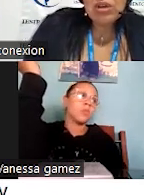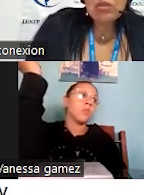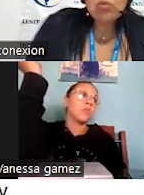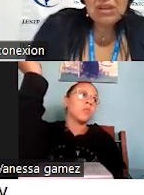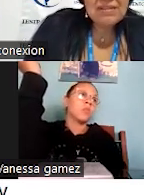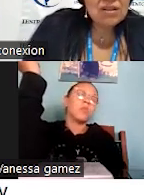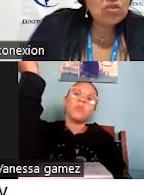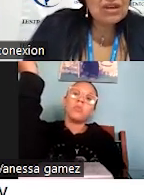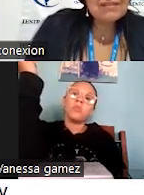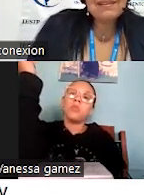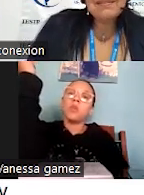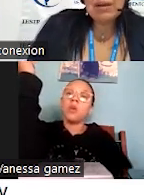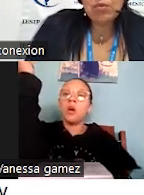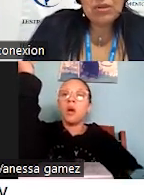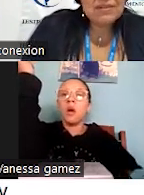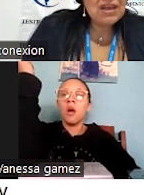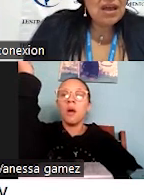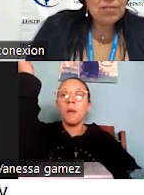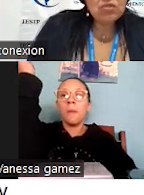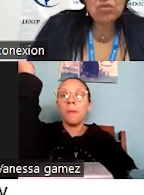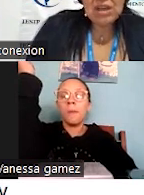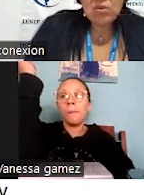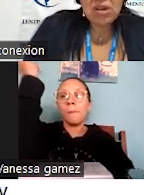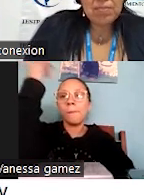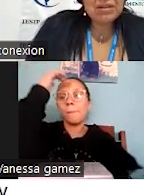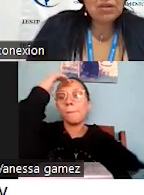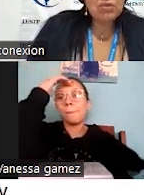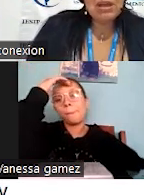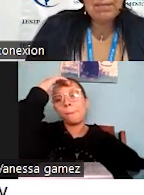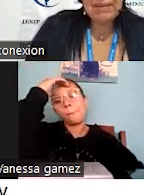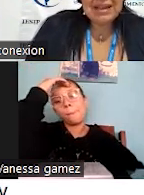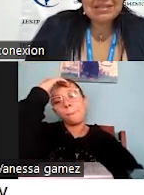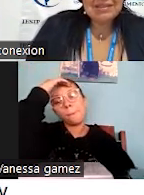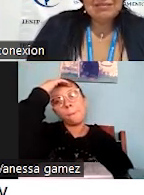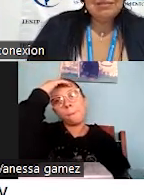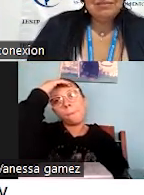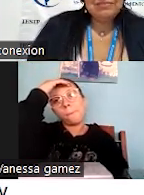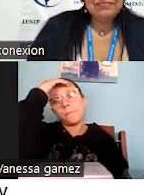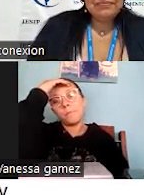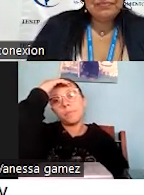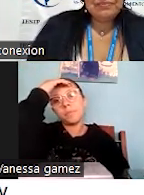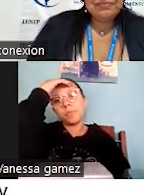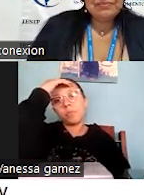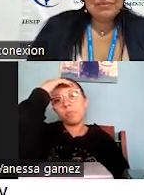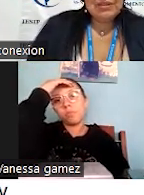personas, los guías turísticos, taxistas, policías, mesoneros, expendedores de playas,